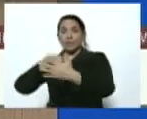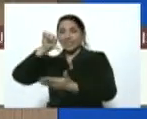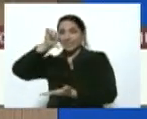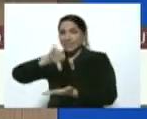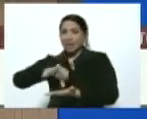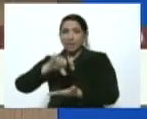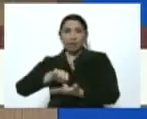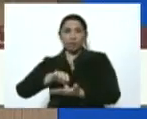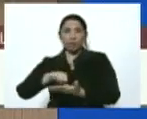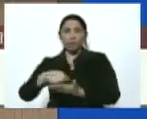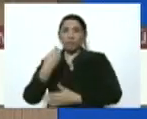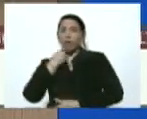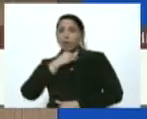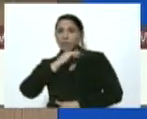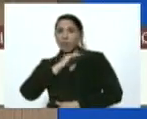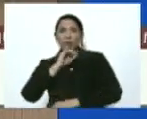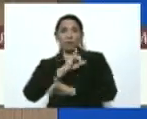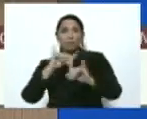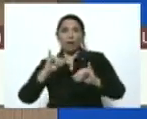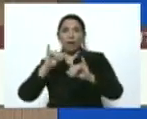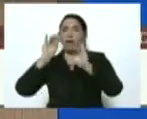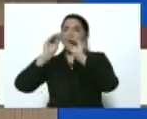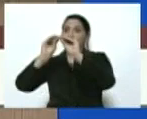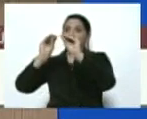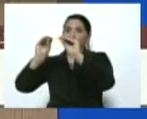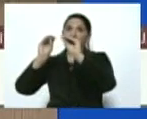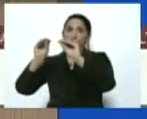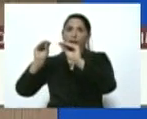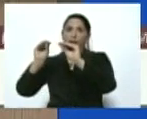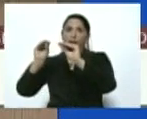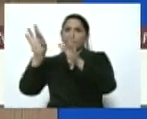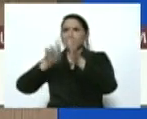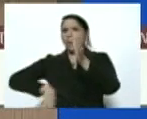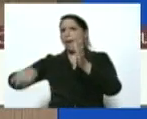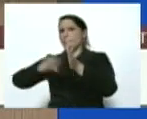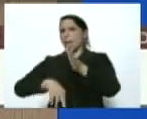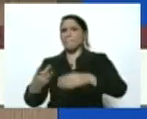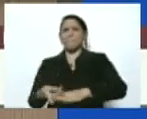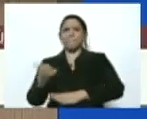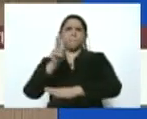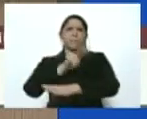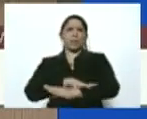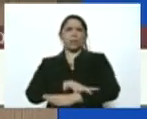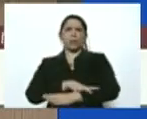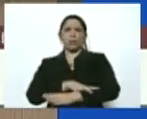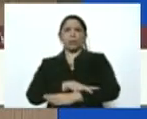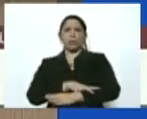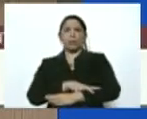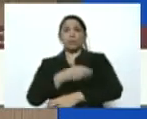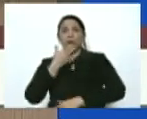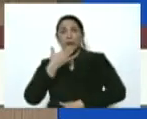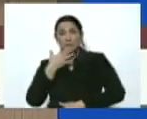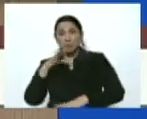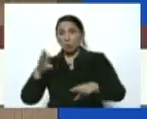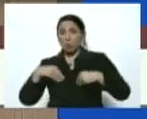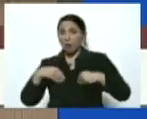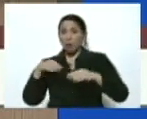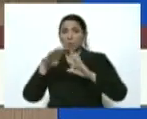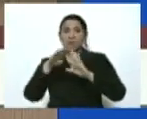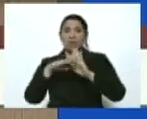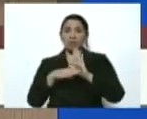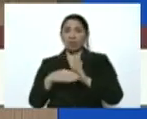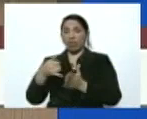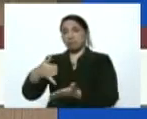la pandemia ya advirtiendo además de rebrotes que vendrán si tomamos medidas de